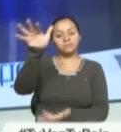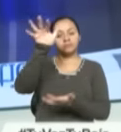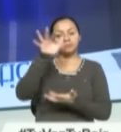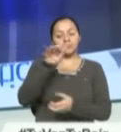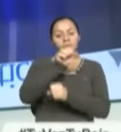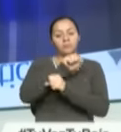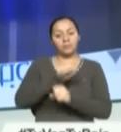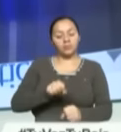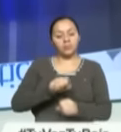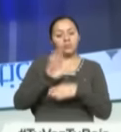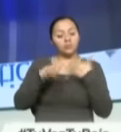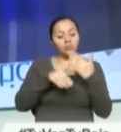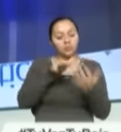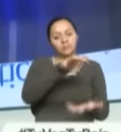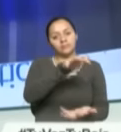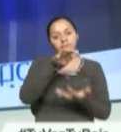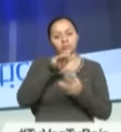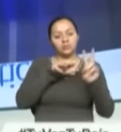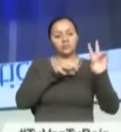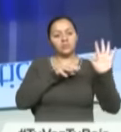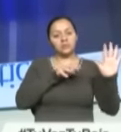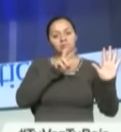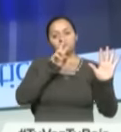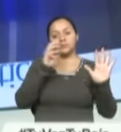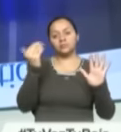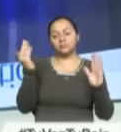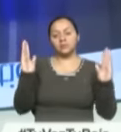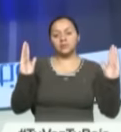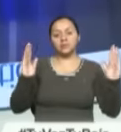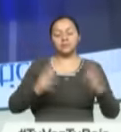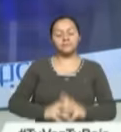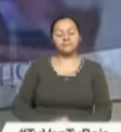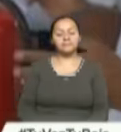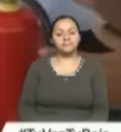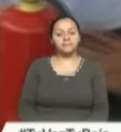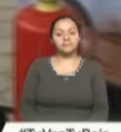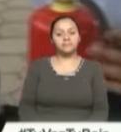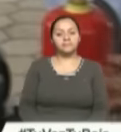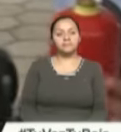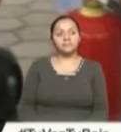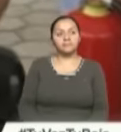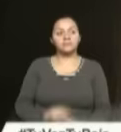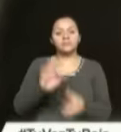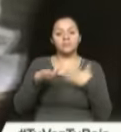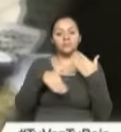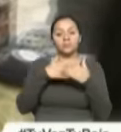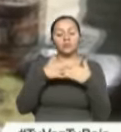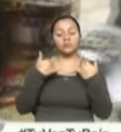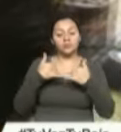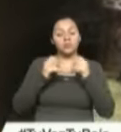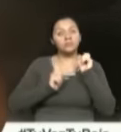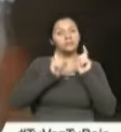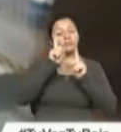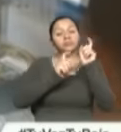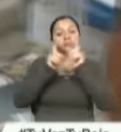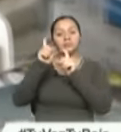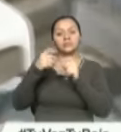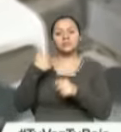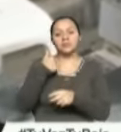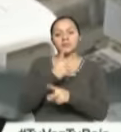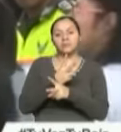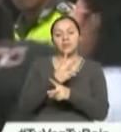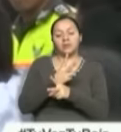explosivo ilegal fueron decomisadas entre 2005 y 2015. Todos los fuegos artificiales tienen algún grado de